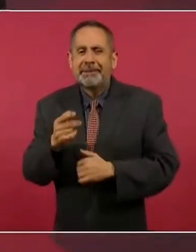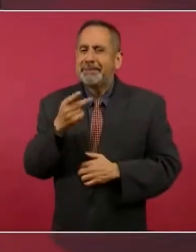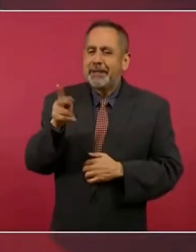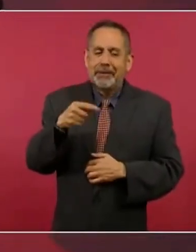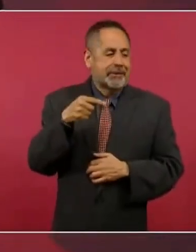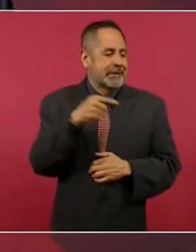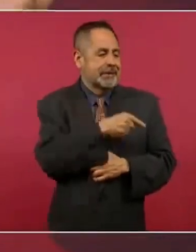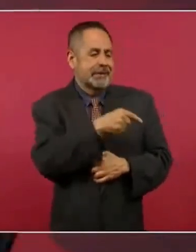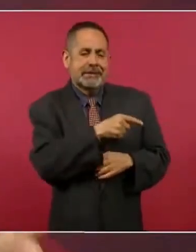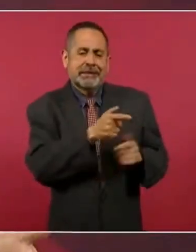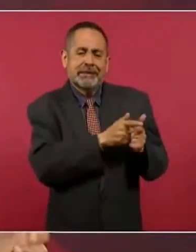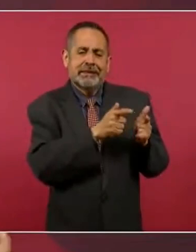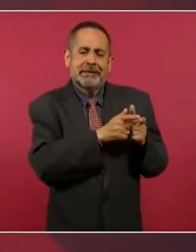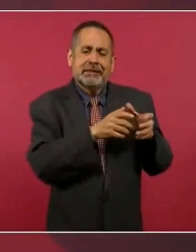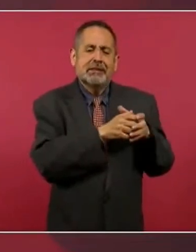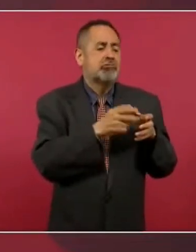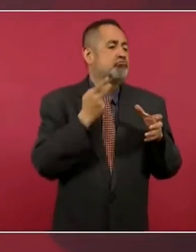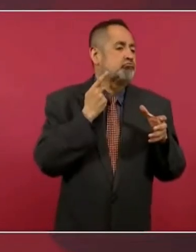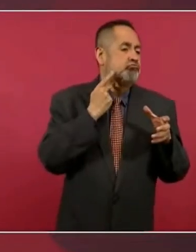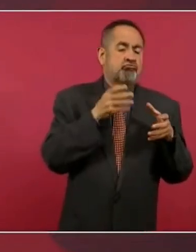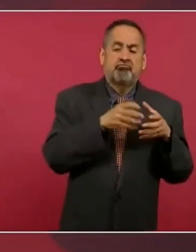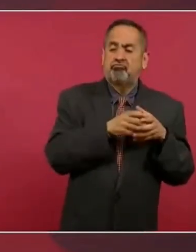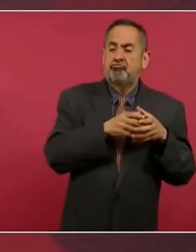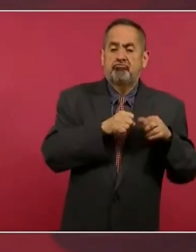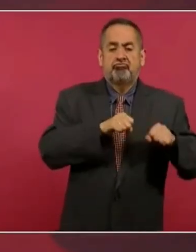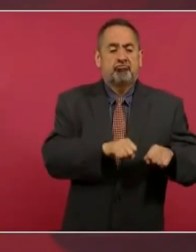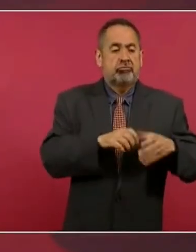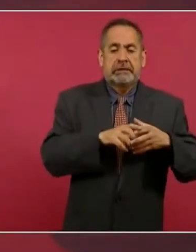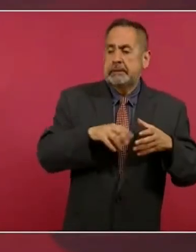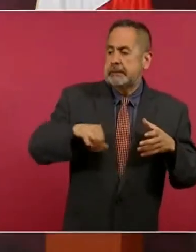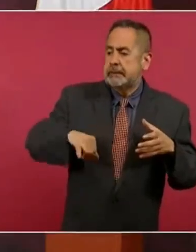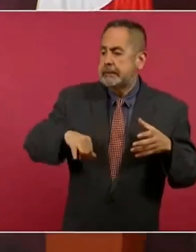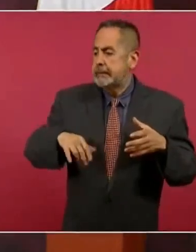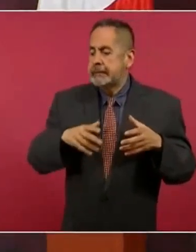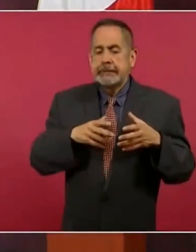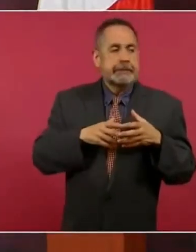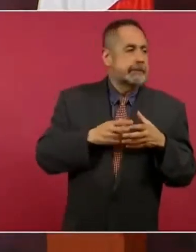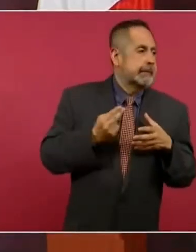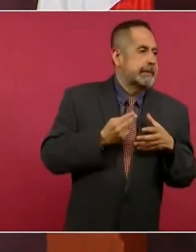política, los grupos de intereses creados,